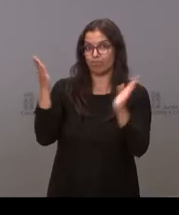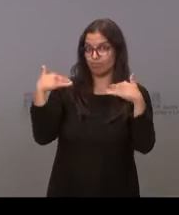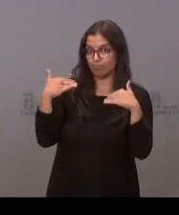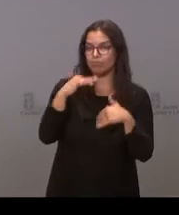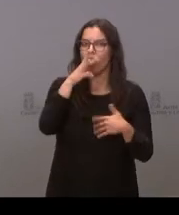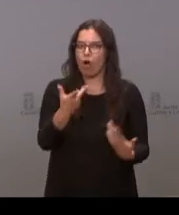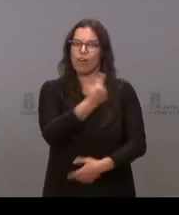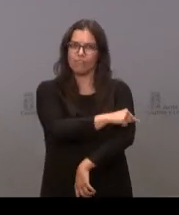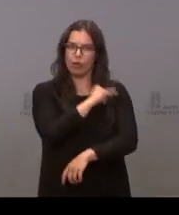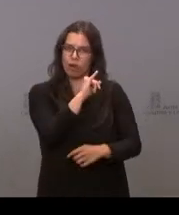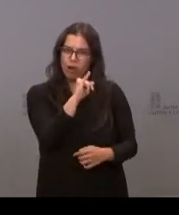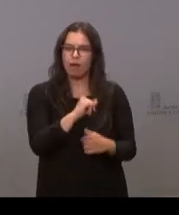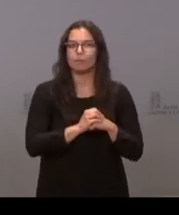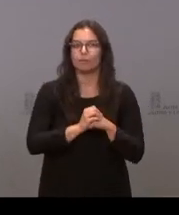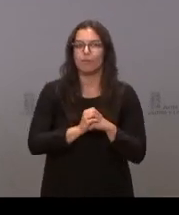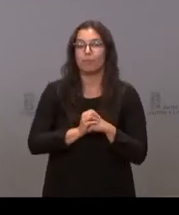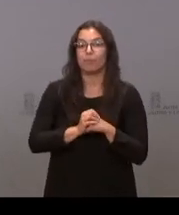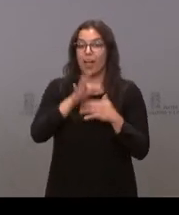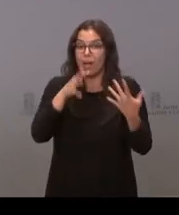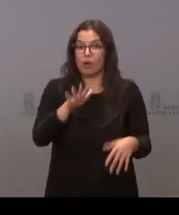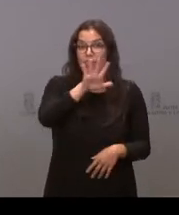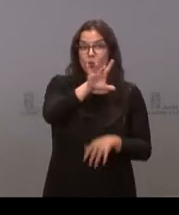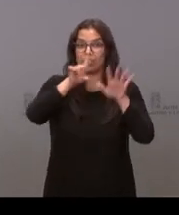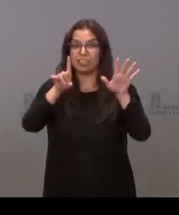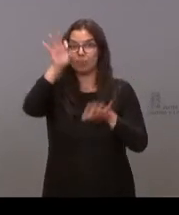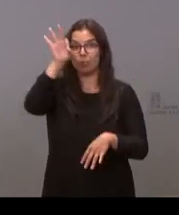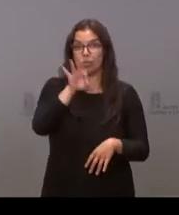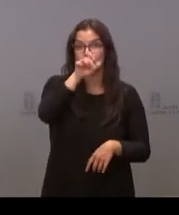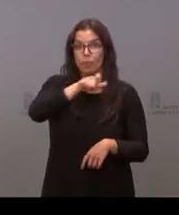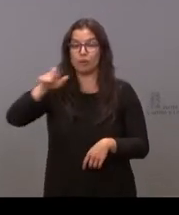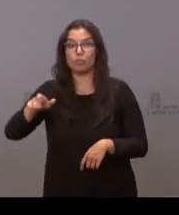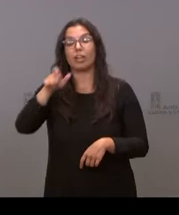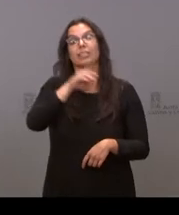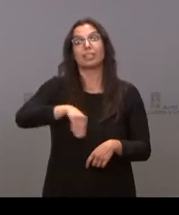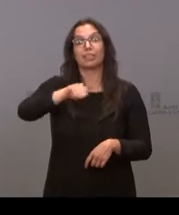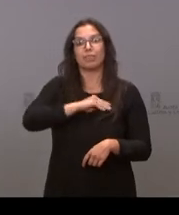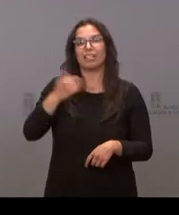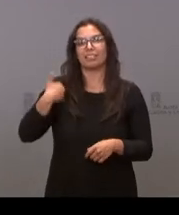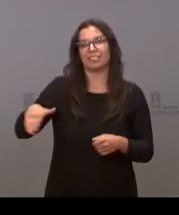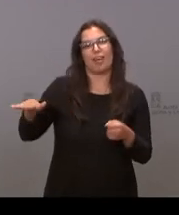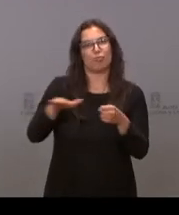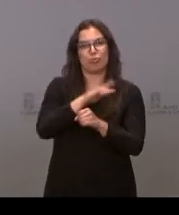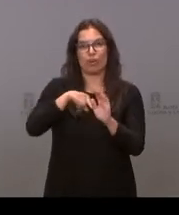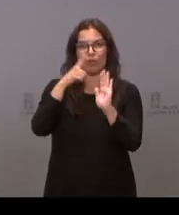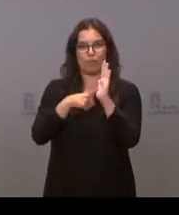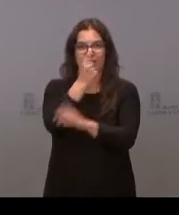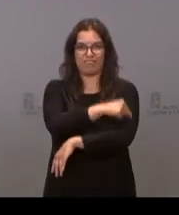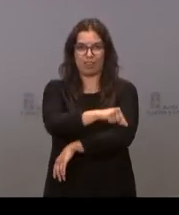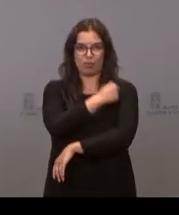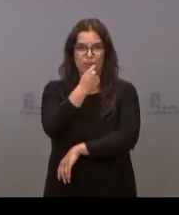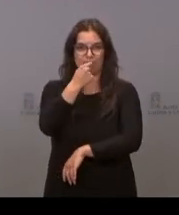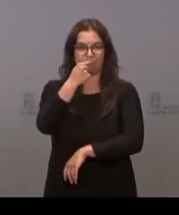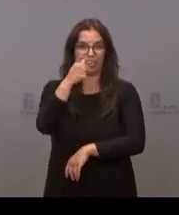hoy hay vacuna y el 56% de la población española está protegida con la pauta completa. Y en este sentido,